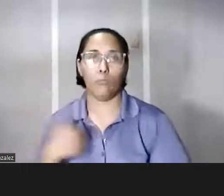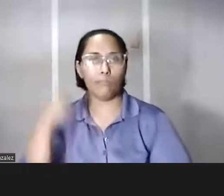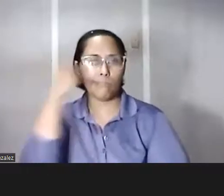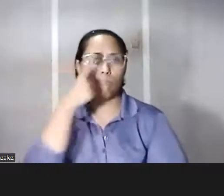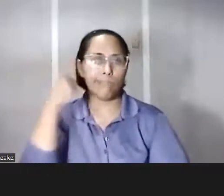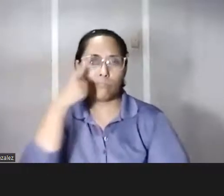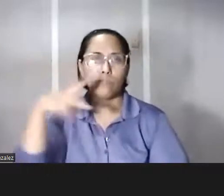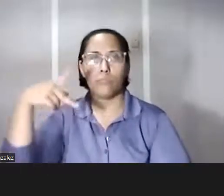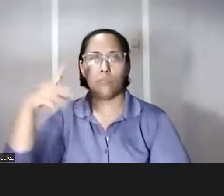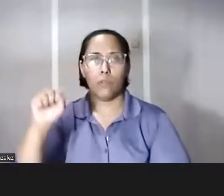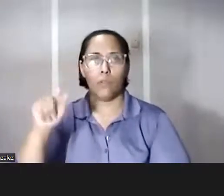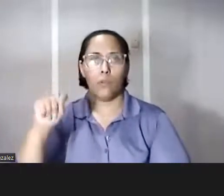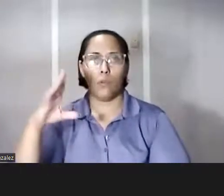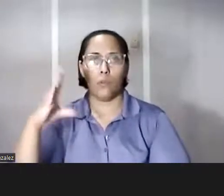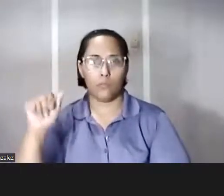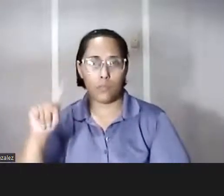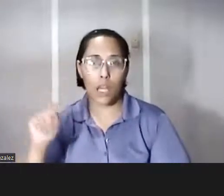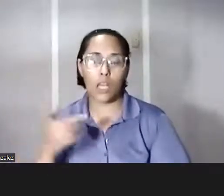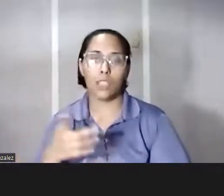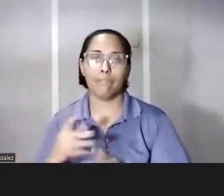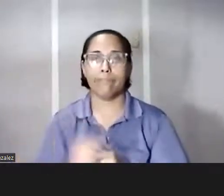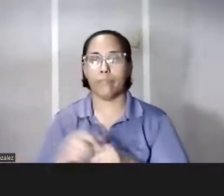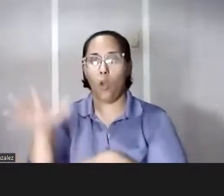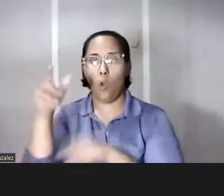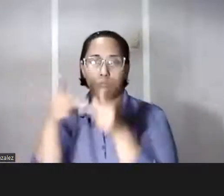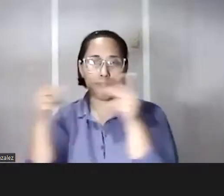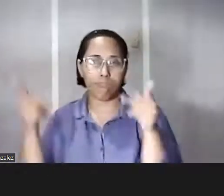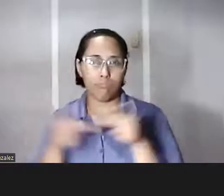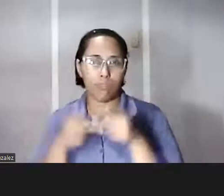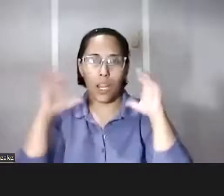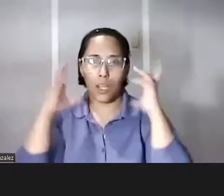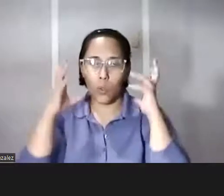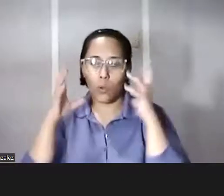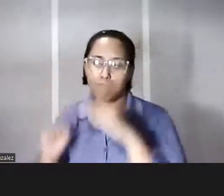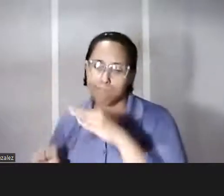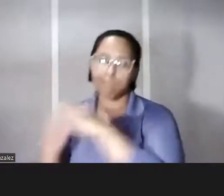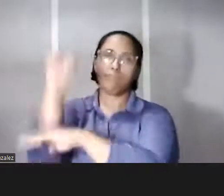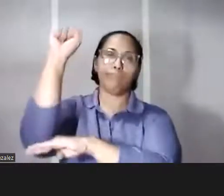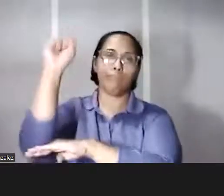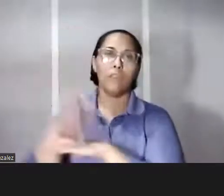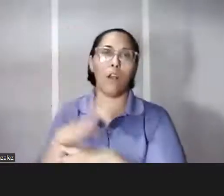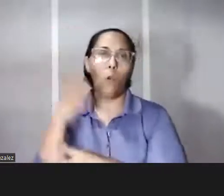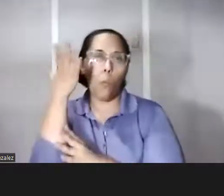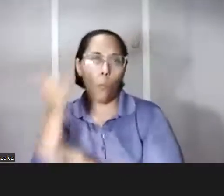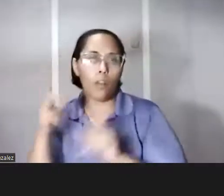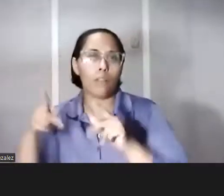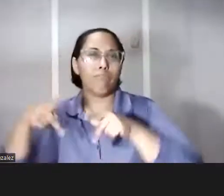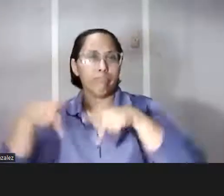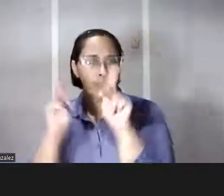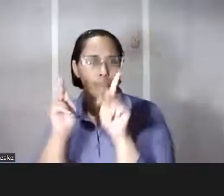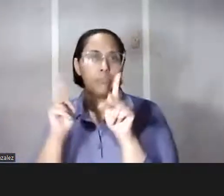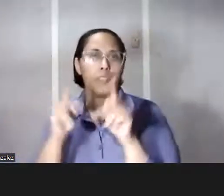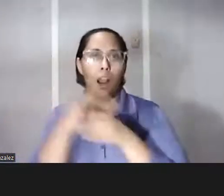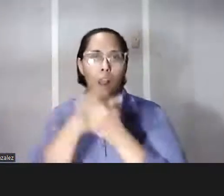los podcasts las estaciones radiales terminarán ganando porque permitirá enriquecer su programación, les